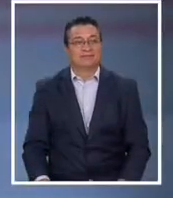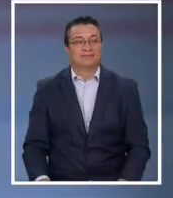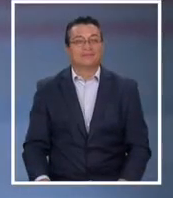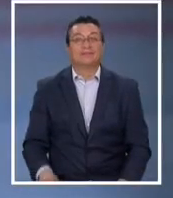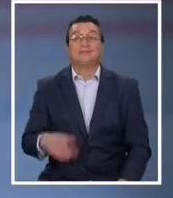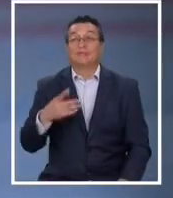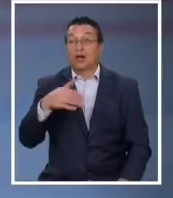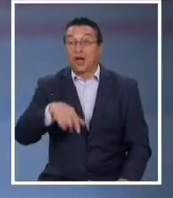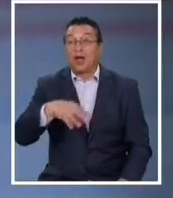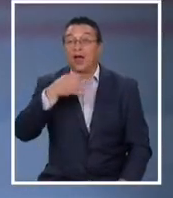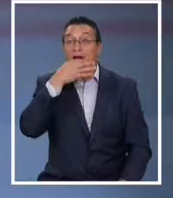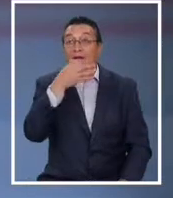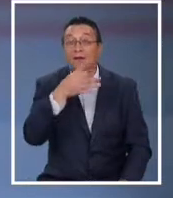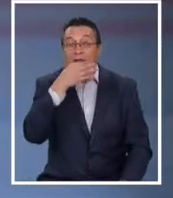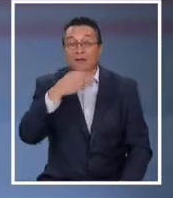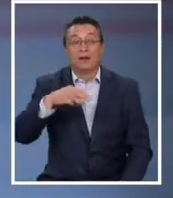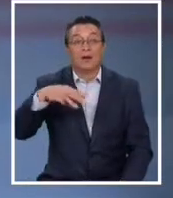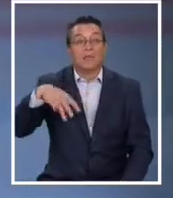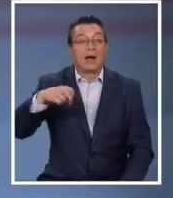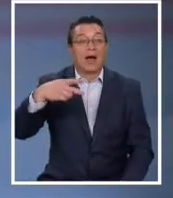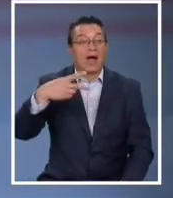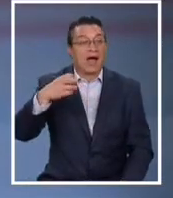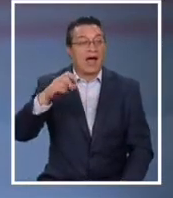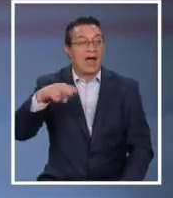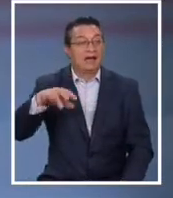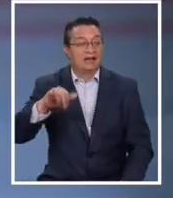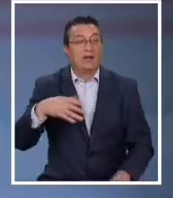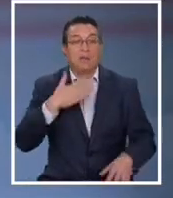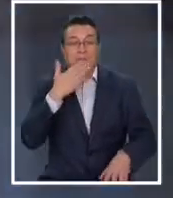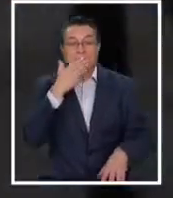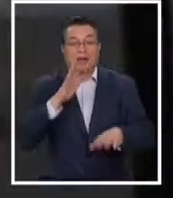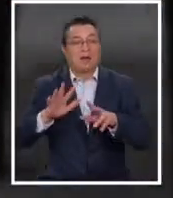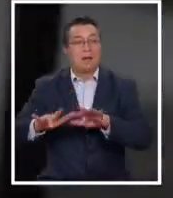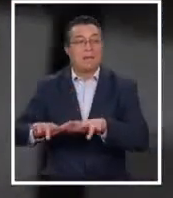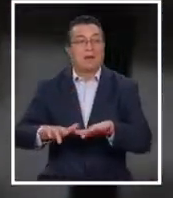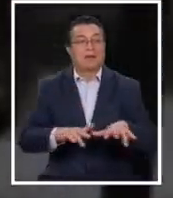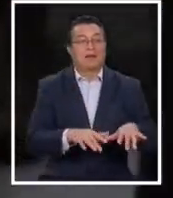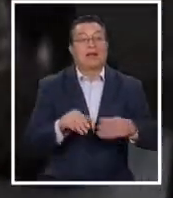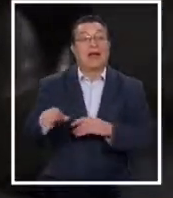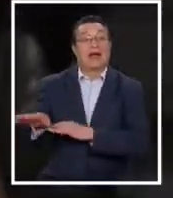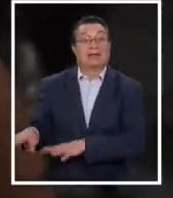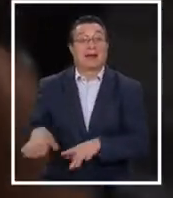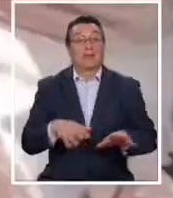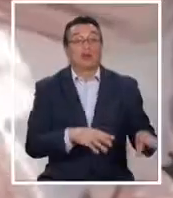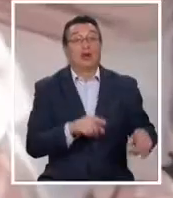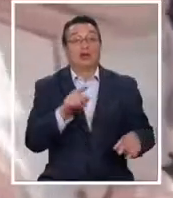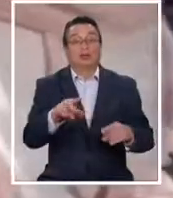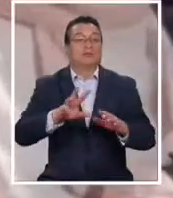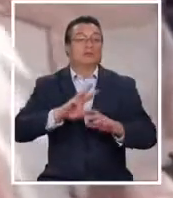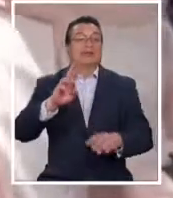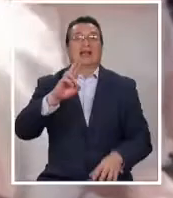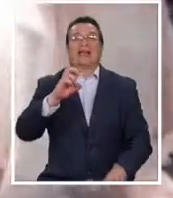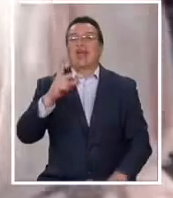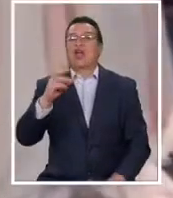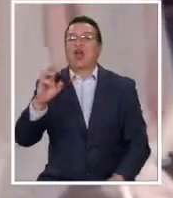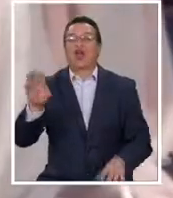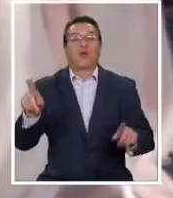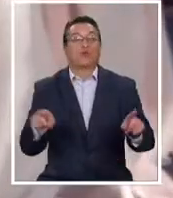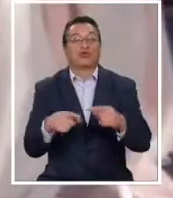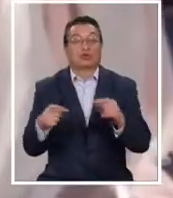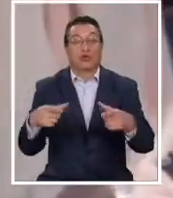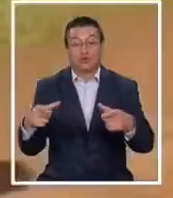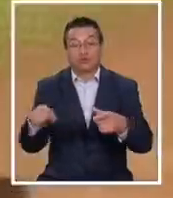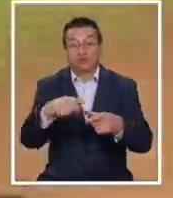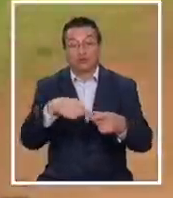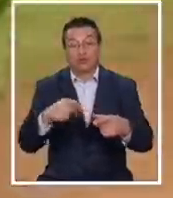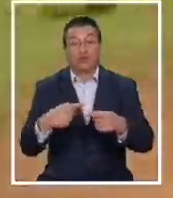Les hablamos ahora de Mahani Teave, la pianista originaria de Rapanui que rompe récords en la música, lanzó su